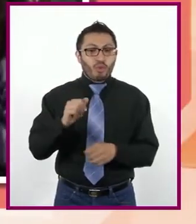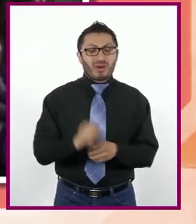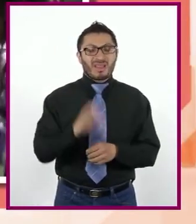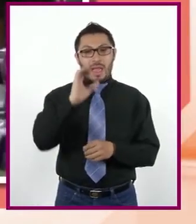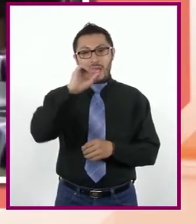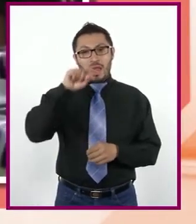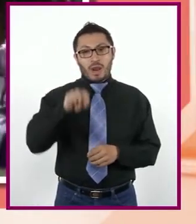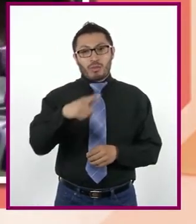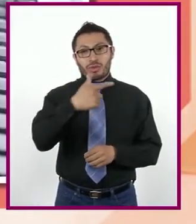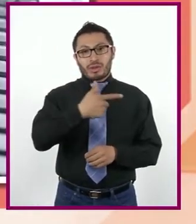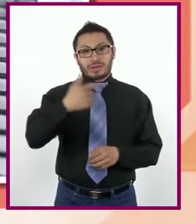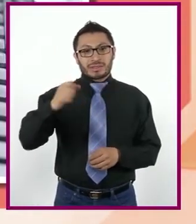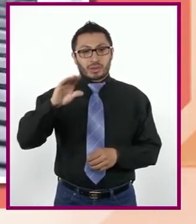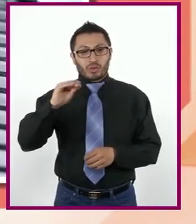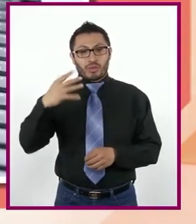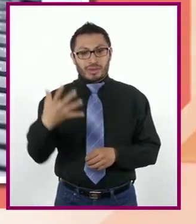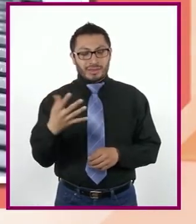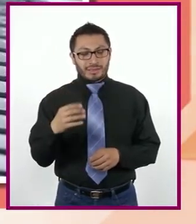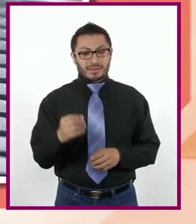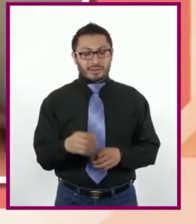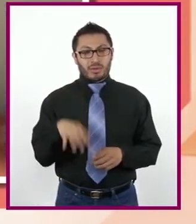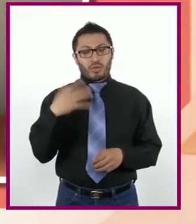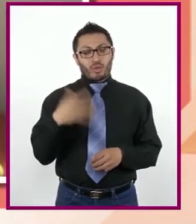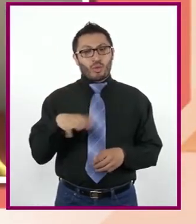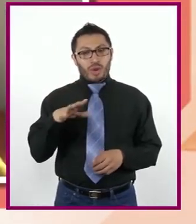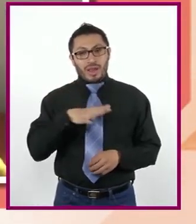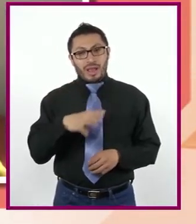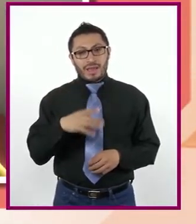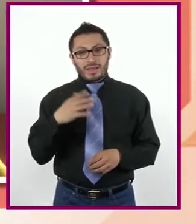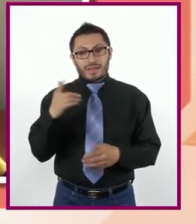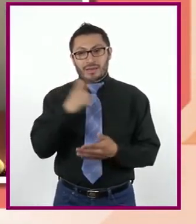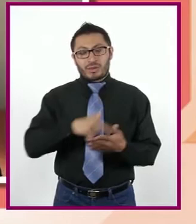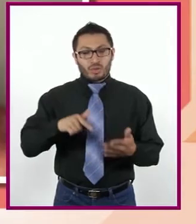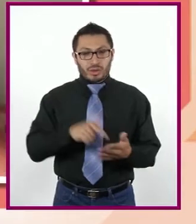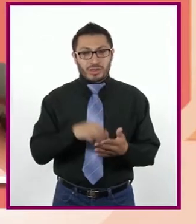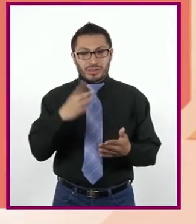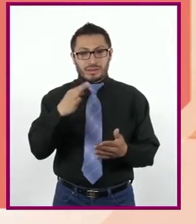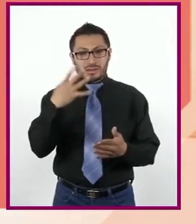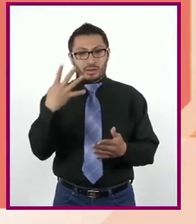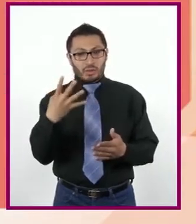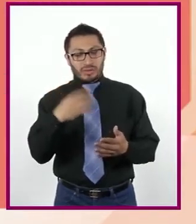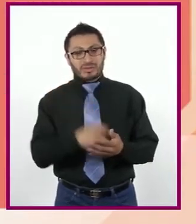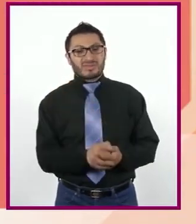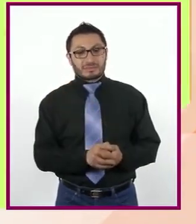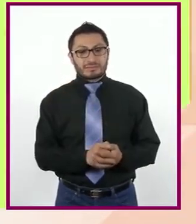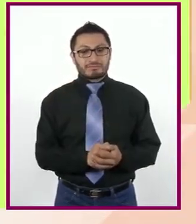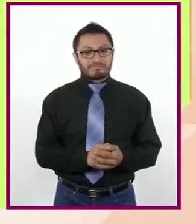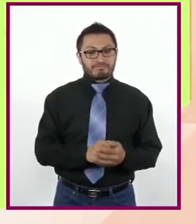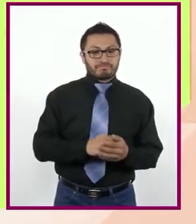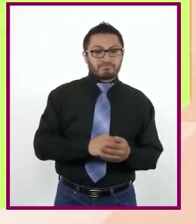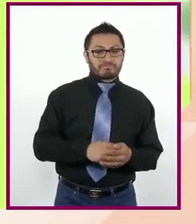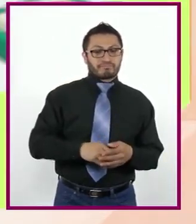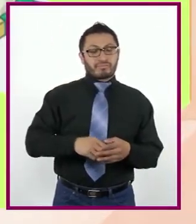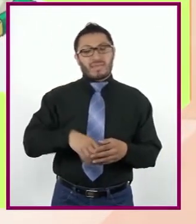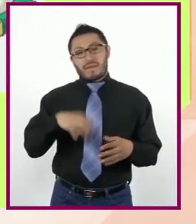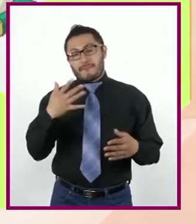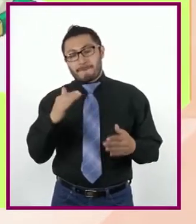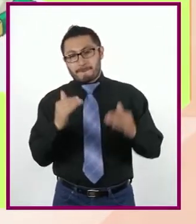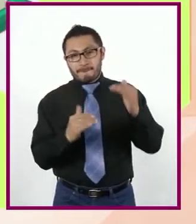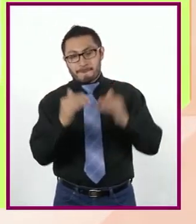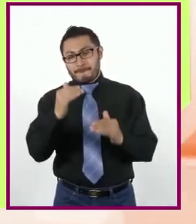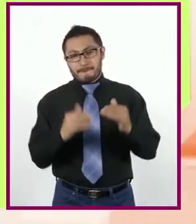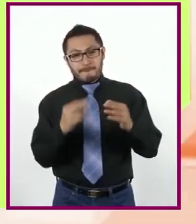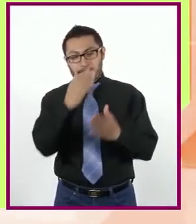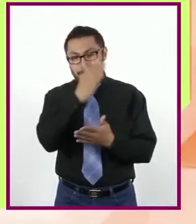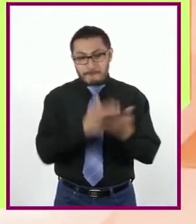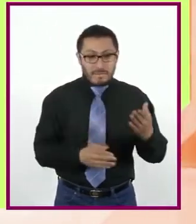.795 ocupa la posición 54. Índice de Desarrollo Humano Medio. Va de